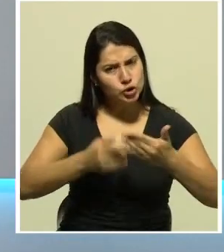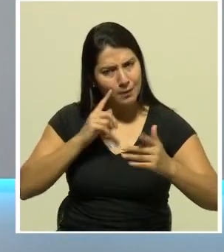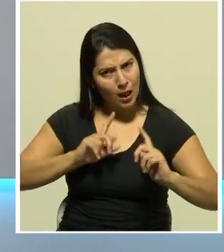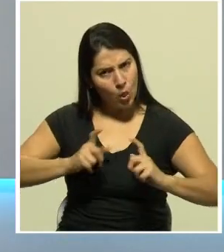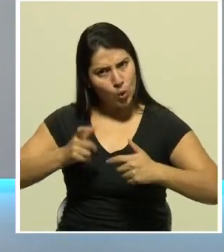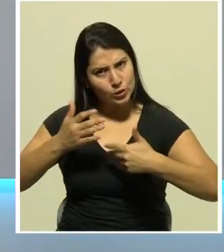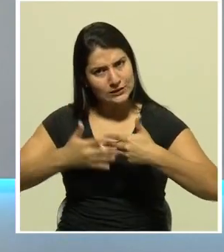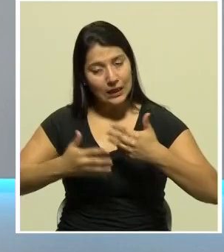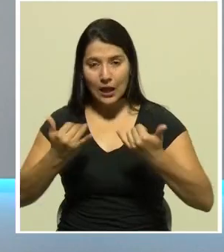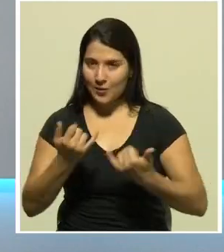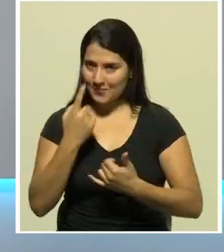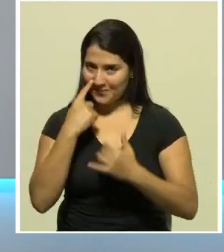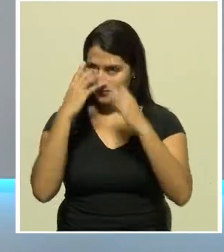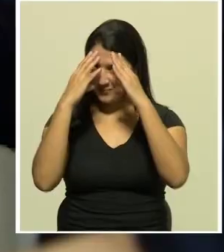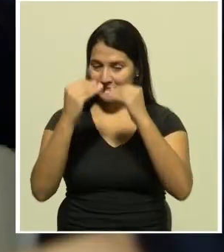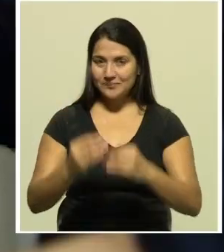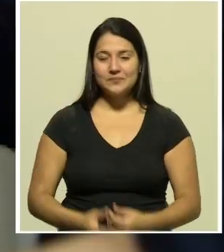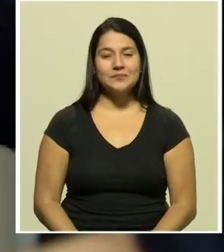en la siguiente información.